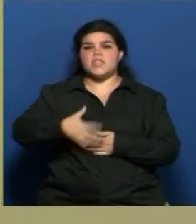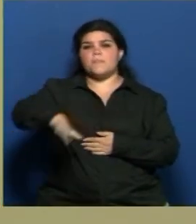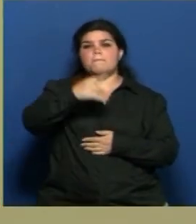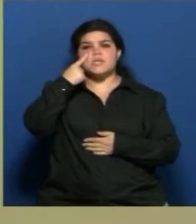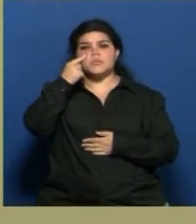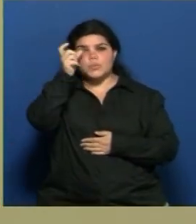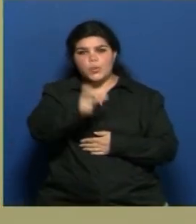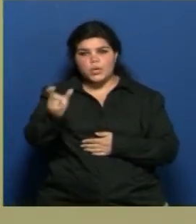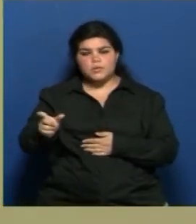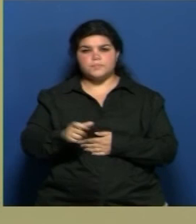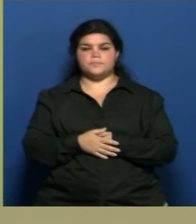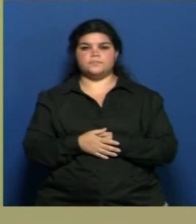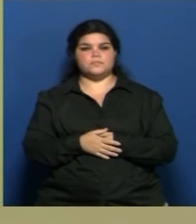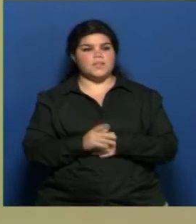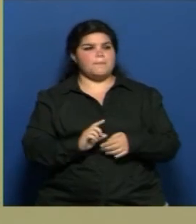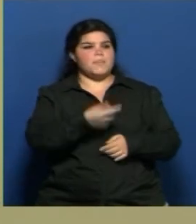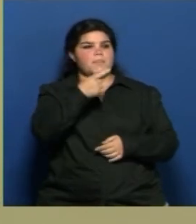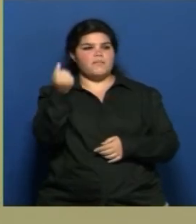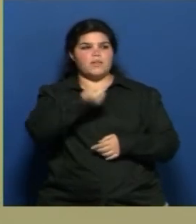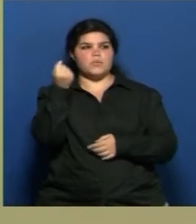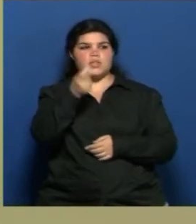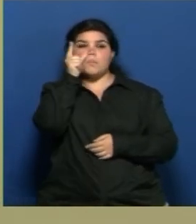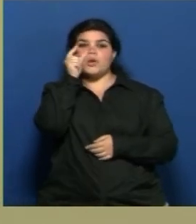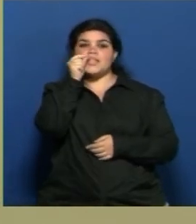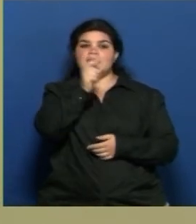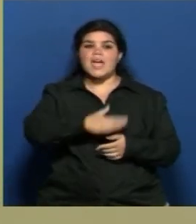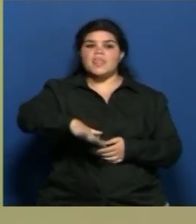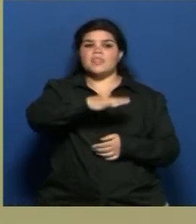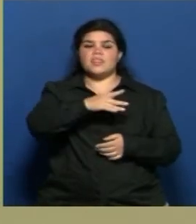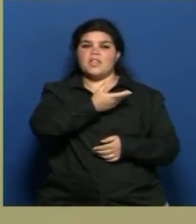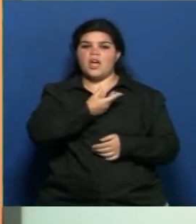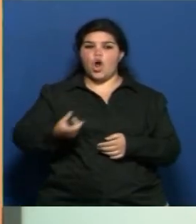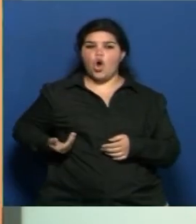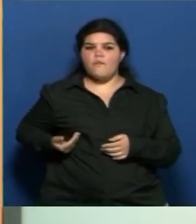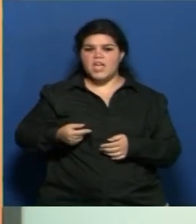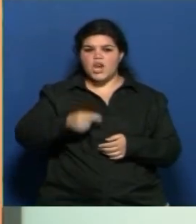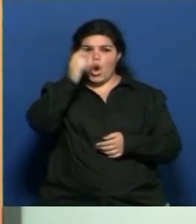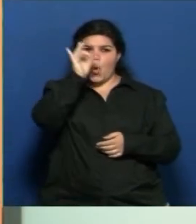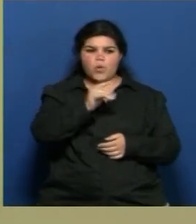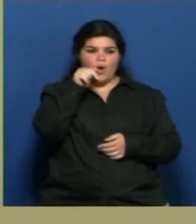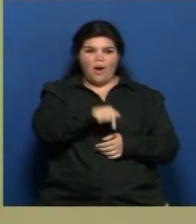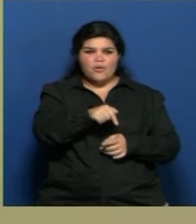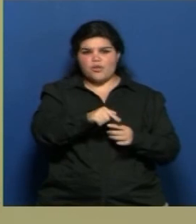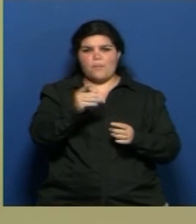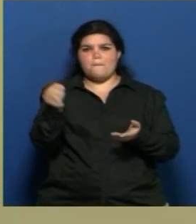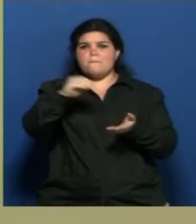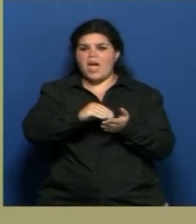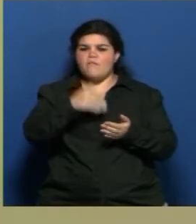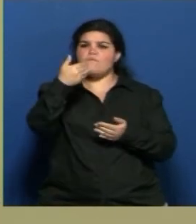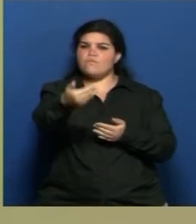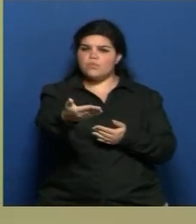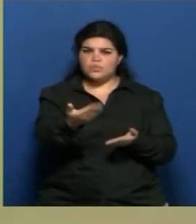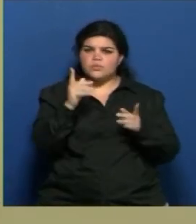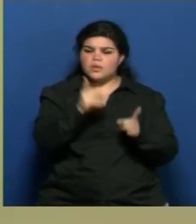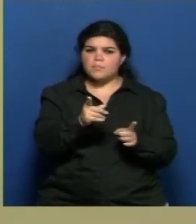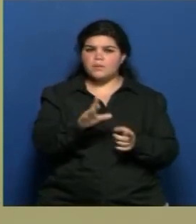que por primera vez se respete una política de Estado, que esto trascienda a gobiernos. Eso es Por eso es de Estado, ¿no? Trascienda un gobierno. Eso es fundamental. Se